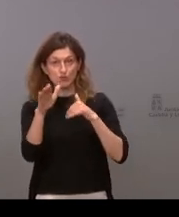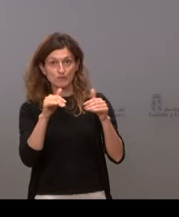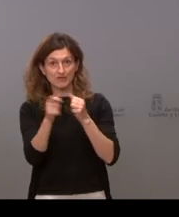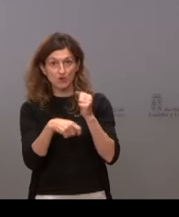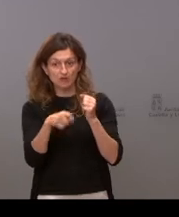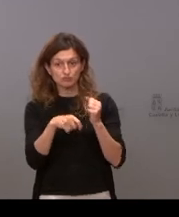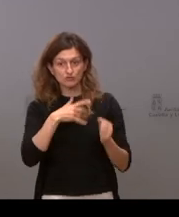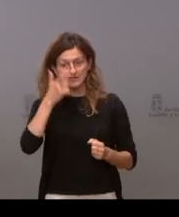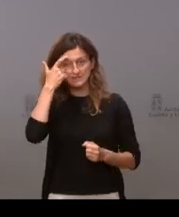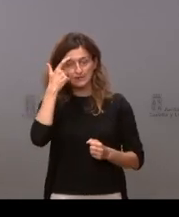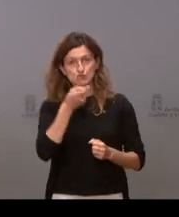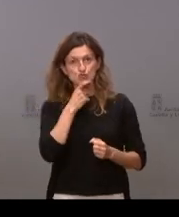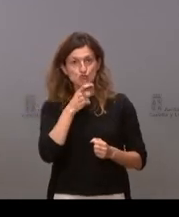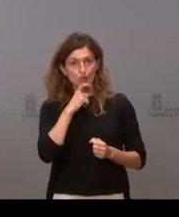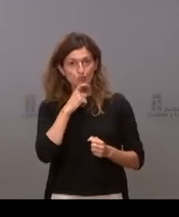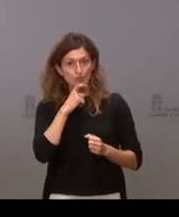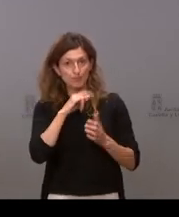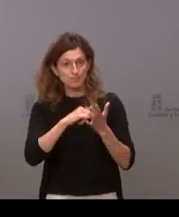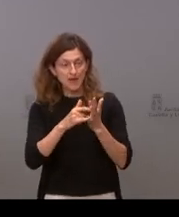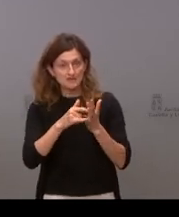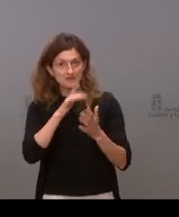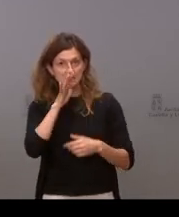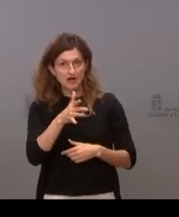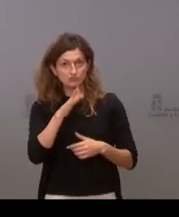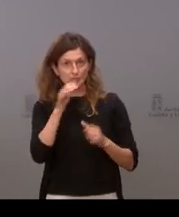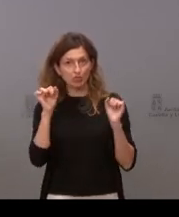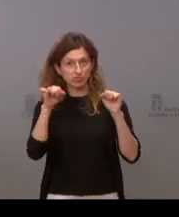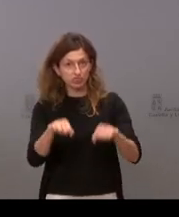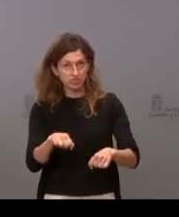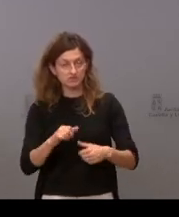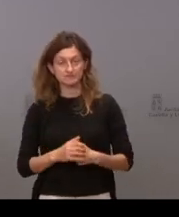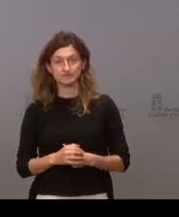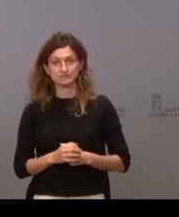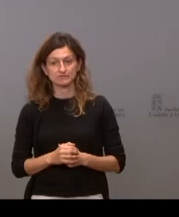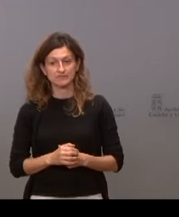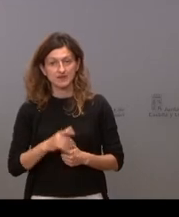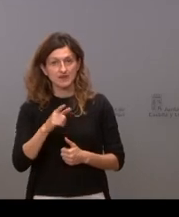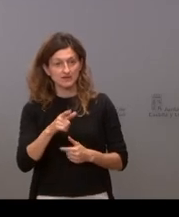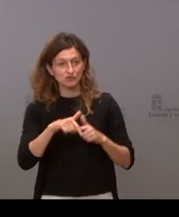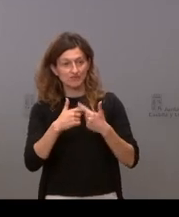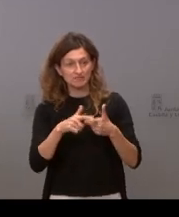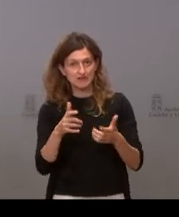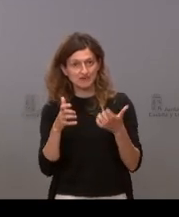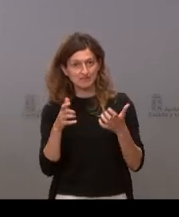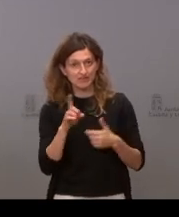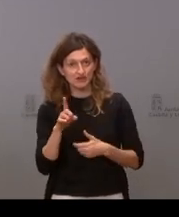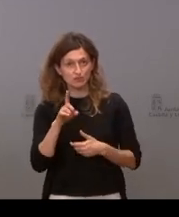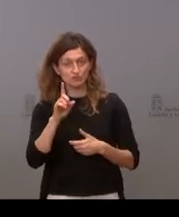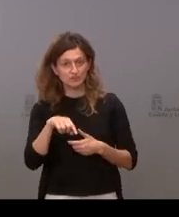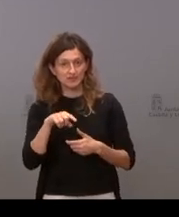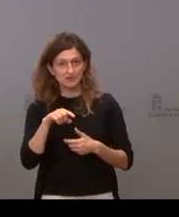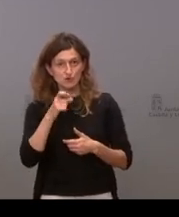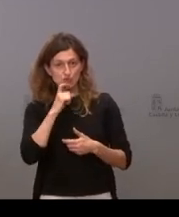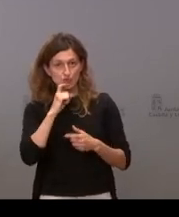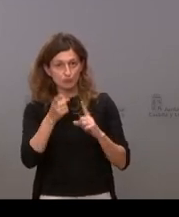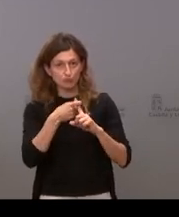quería saber cuál es la previsión y la causa de este enorme retraso que no beneficia por supuesto a las familias y la previsión de la consejería para